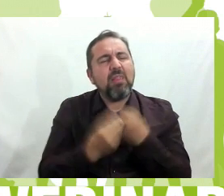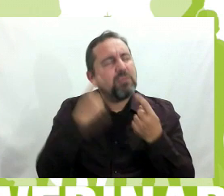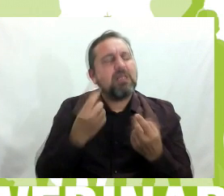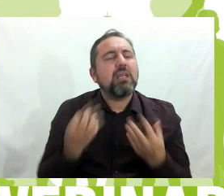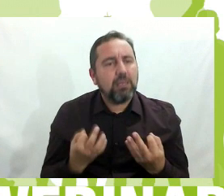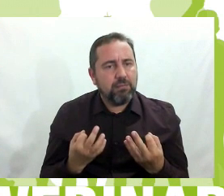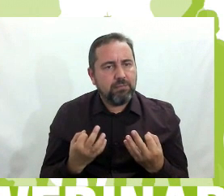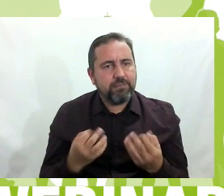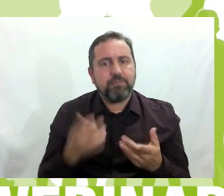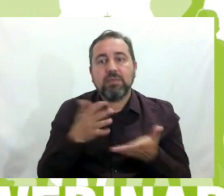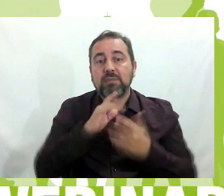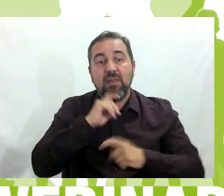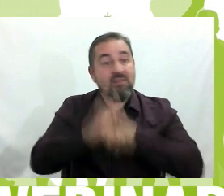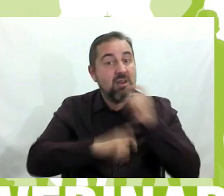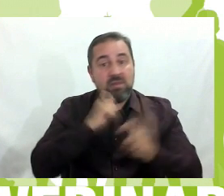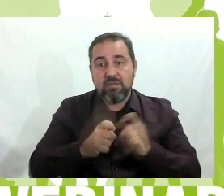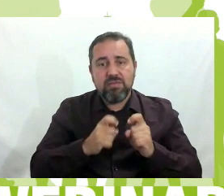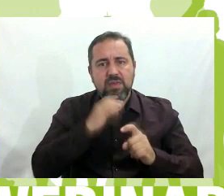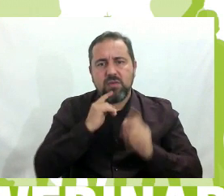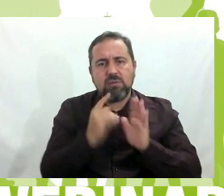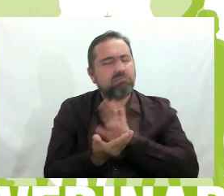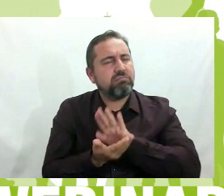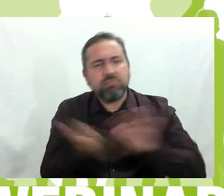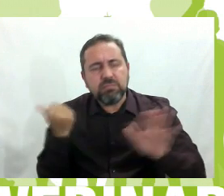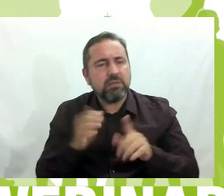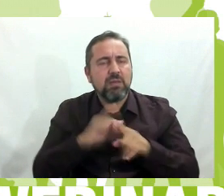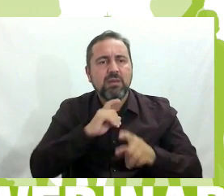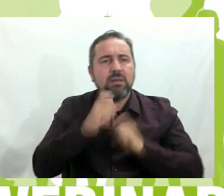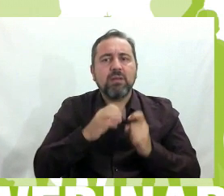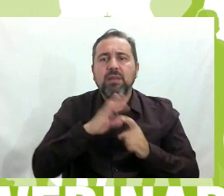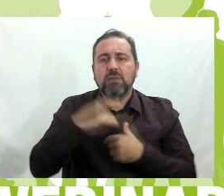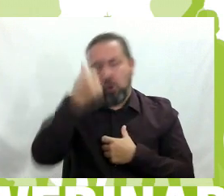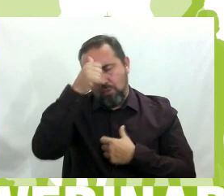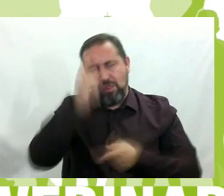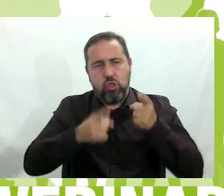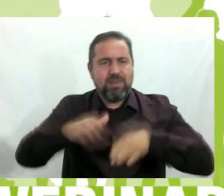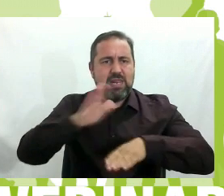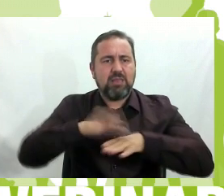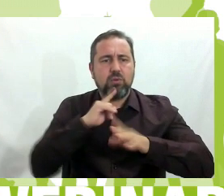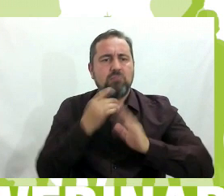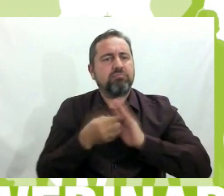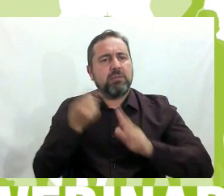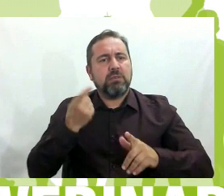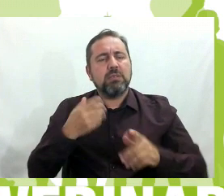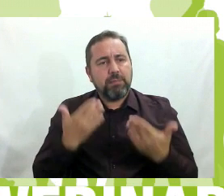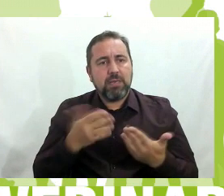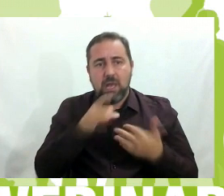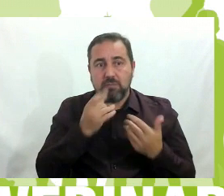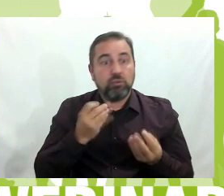vaciar de atractivo la violencia, quitar atractivo el discurso del hombre dominante. La verdad es que los medios de comunicación